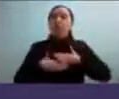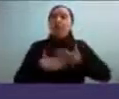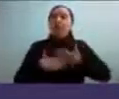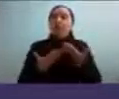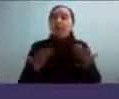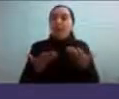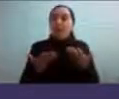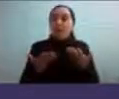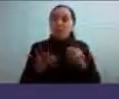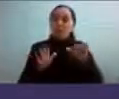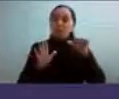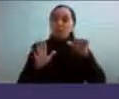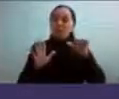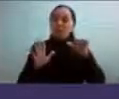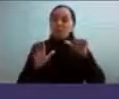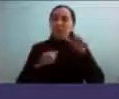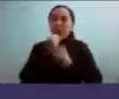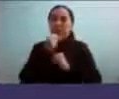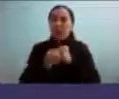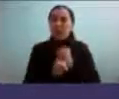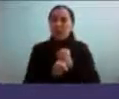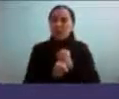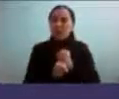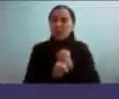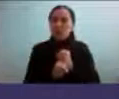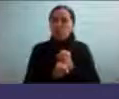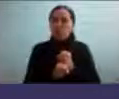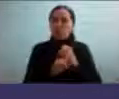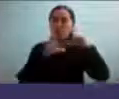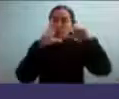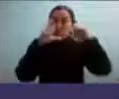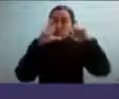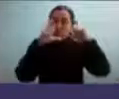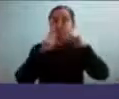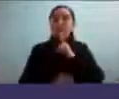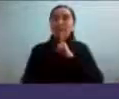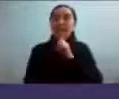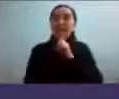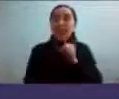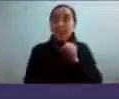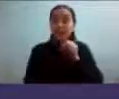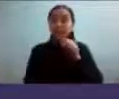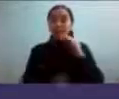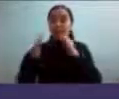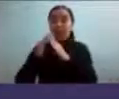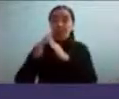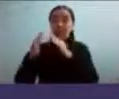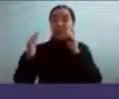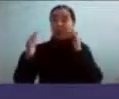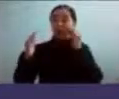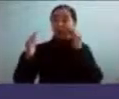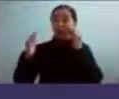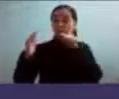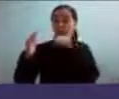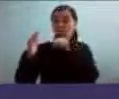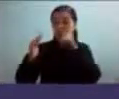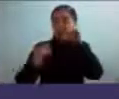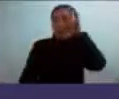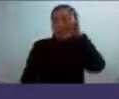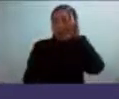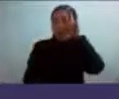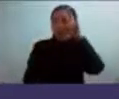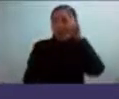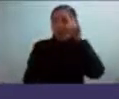Aquí yo tenía como seis años. Esta foto me la tomó una tía en la casa de mi abuela. Y yo recuerdo perfectamente el momento